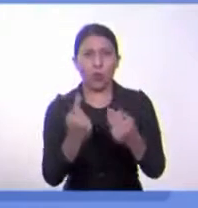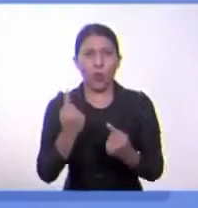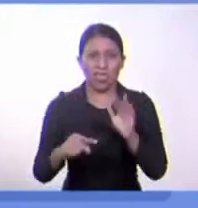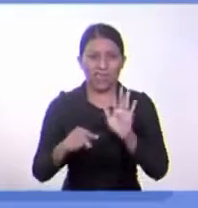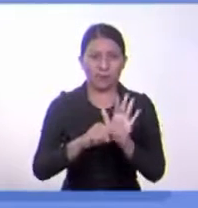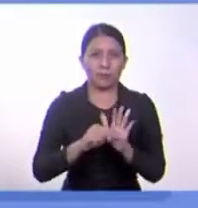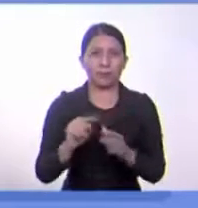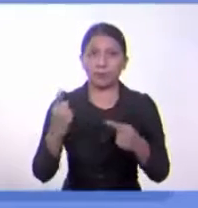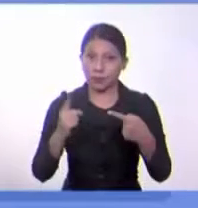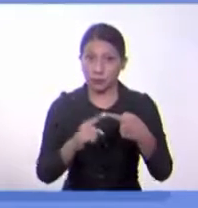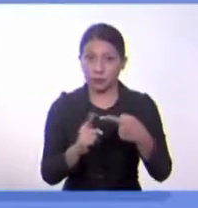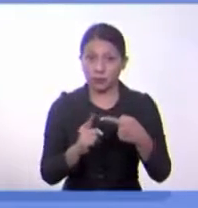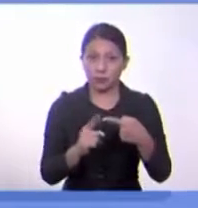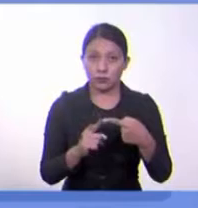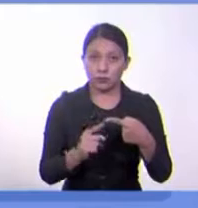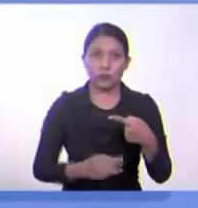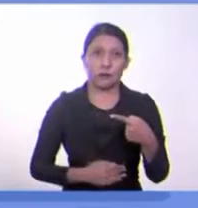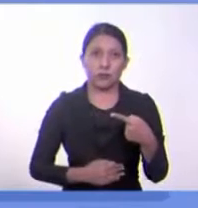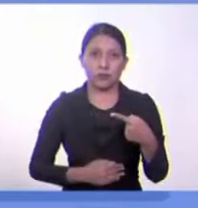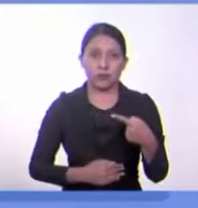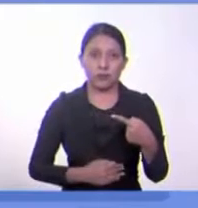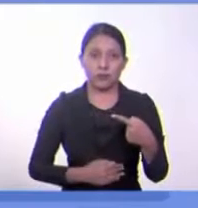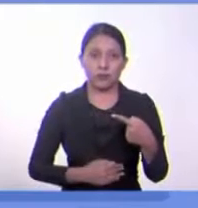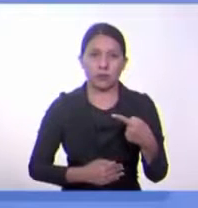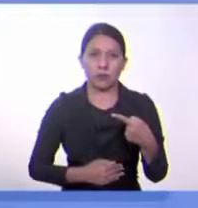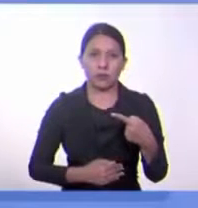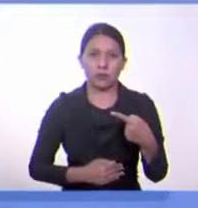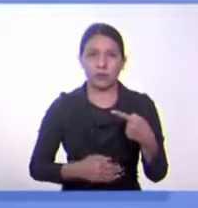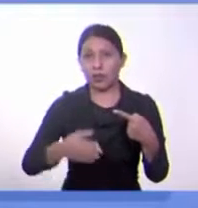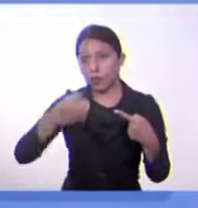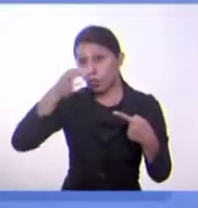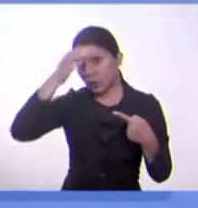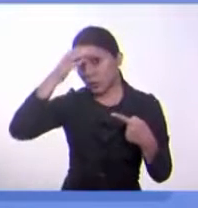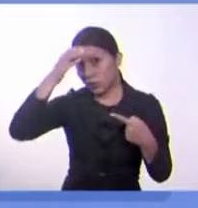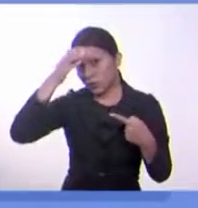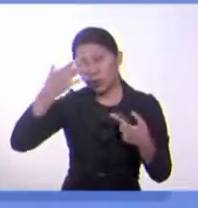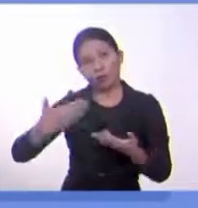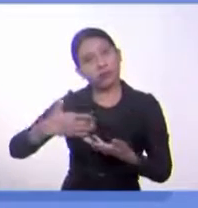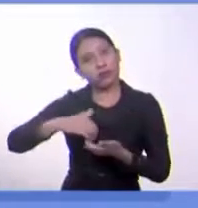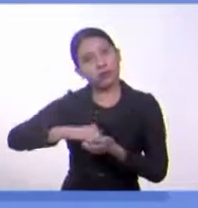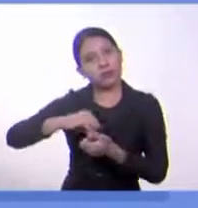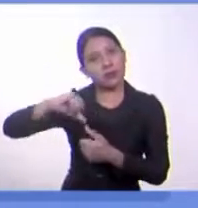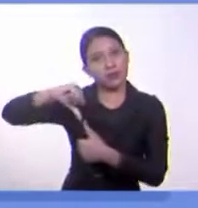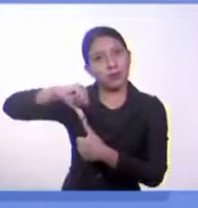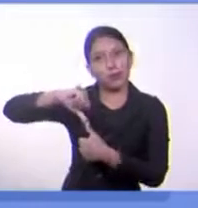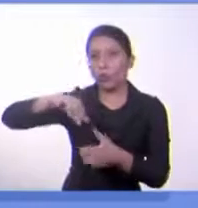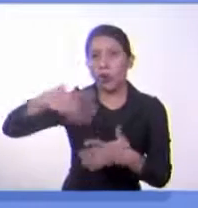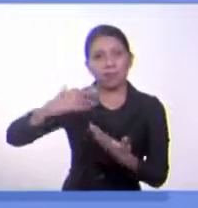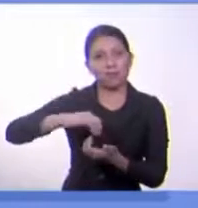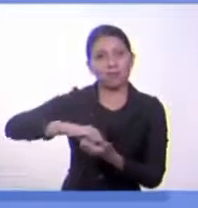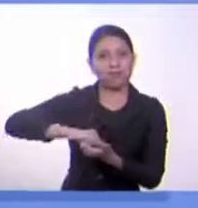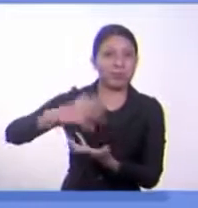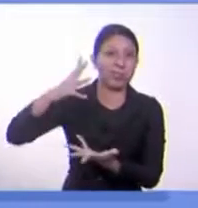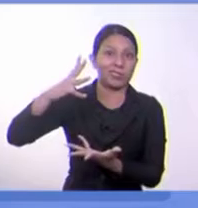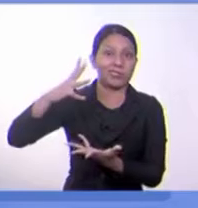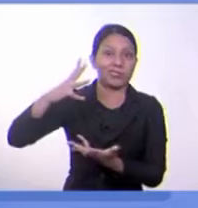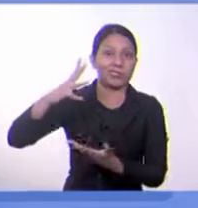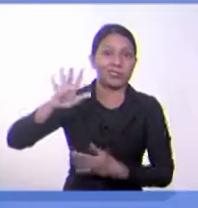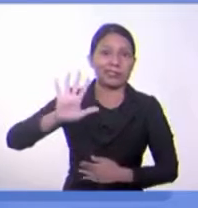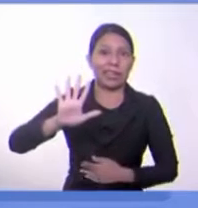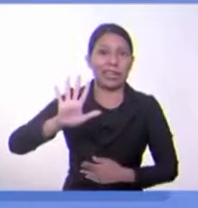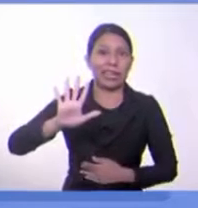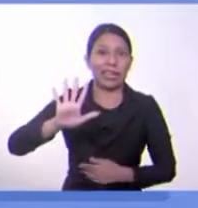Primero, digamos, destruyó el concepto de nacionalidad centroamericana porque los cinco estados